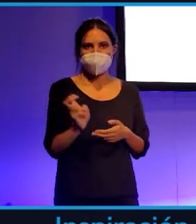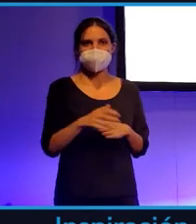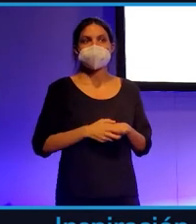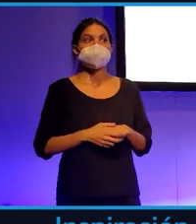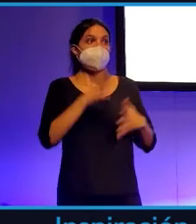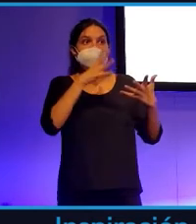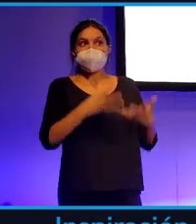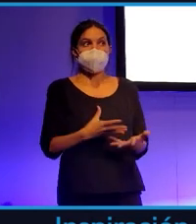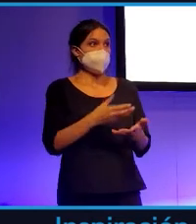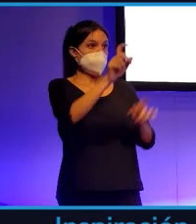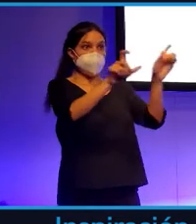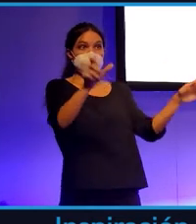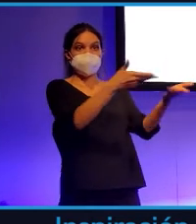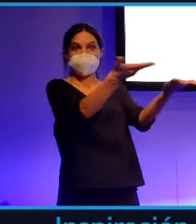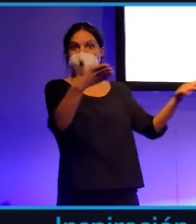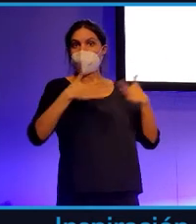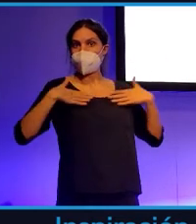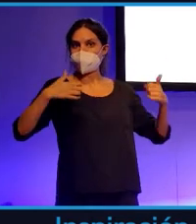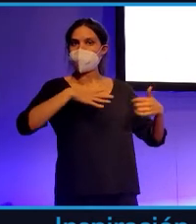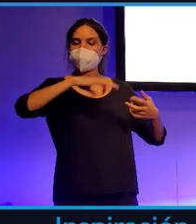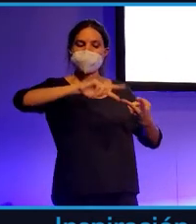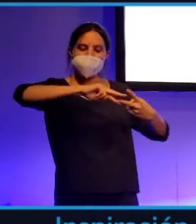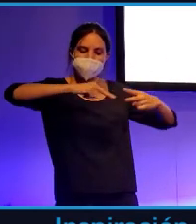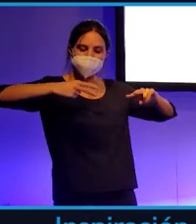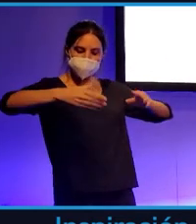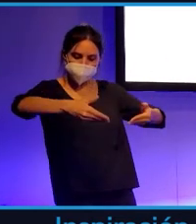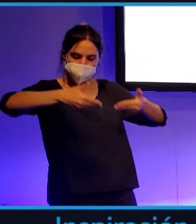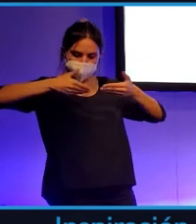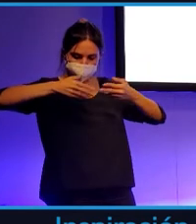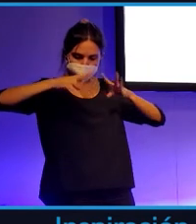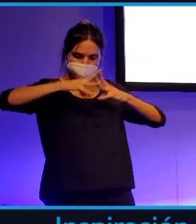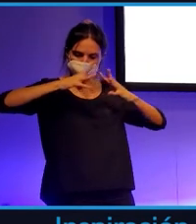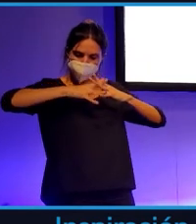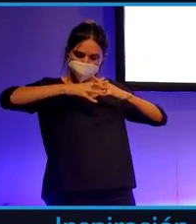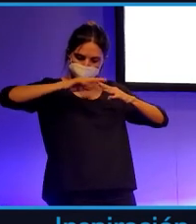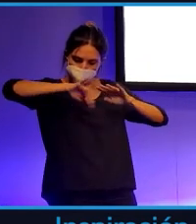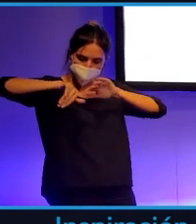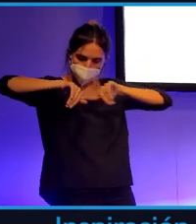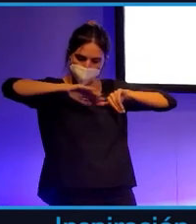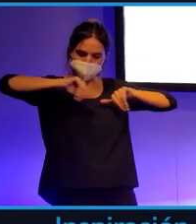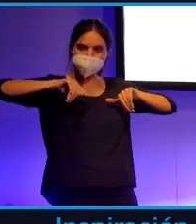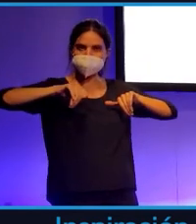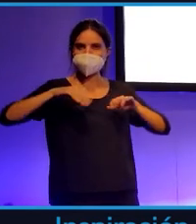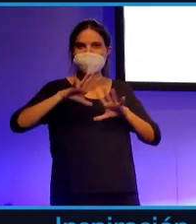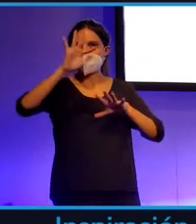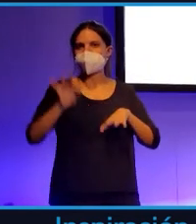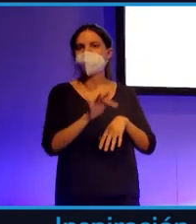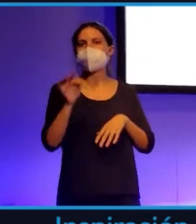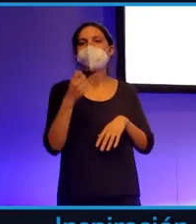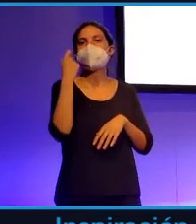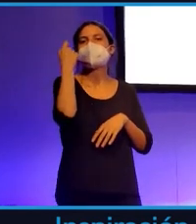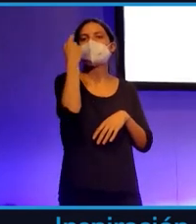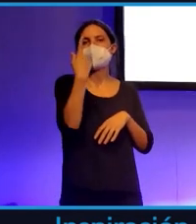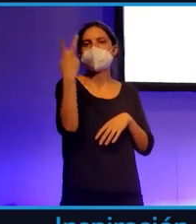persona de nosotros podemos secuenciar nuestra estructura de ADN, nuestro genoma humano, por menos de mil dólares y en 24 horas.